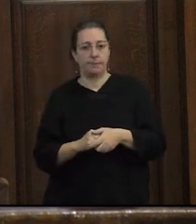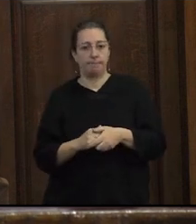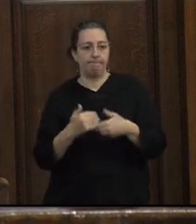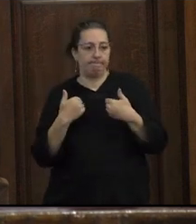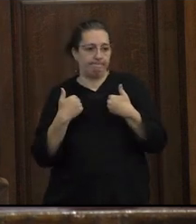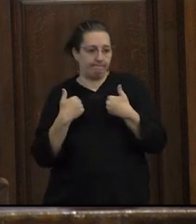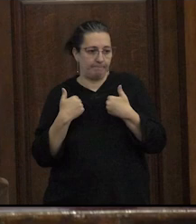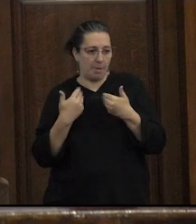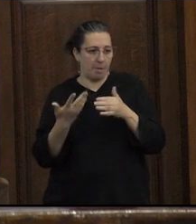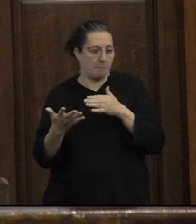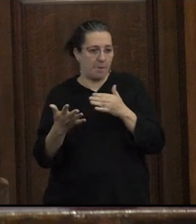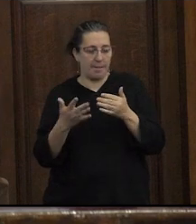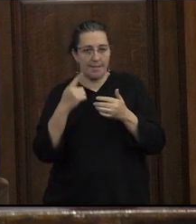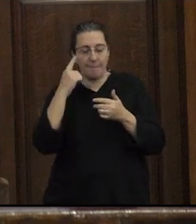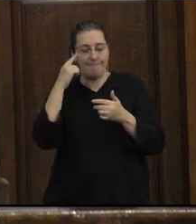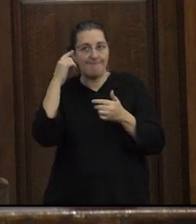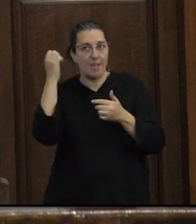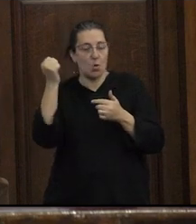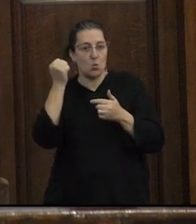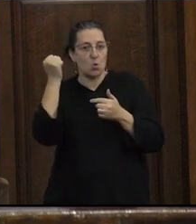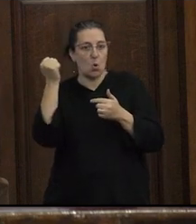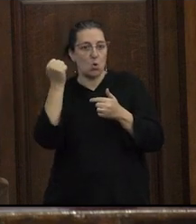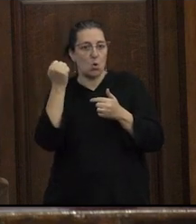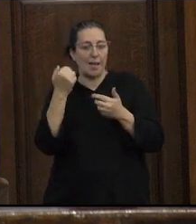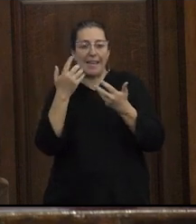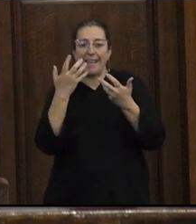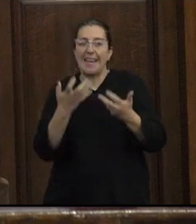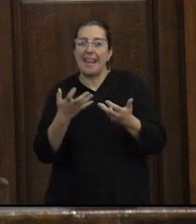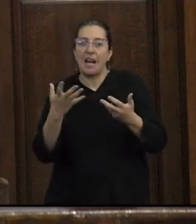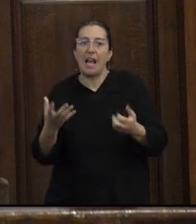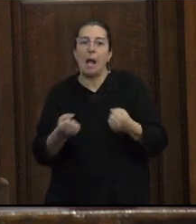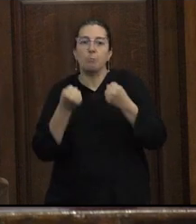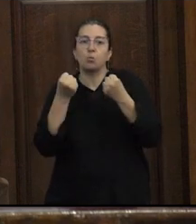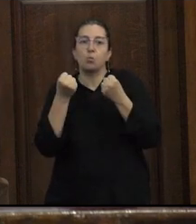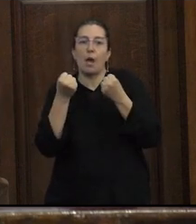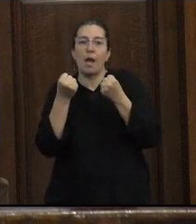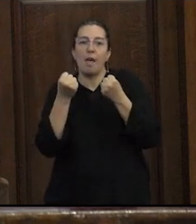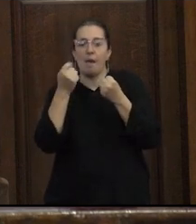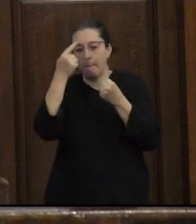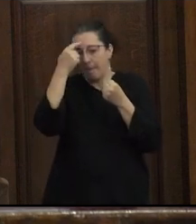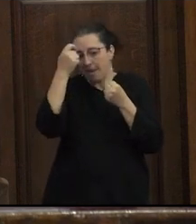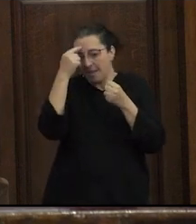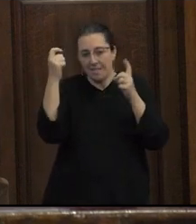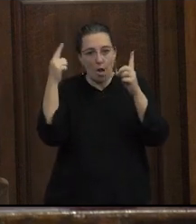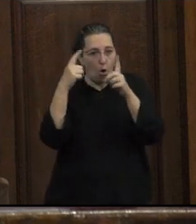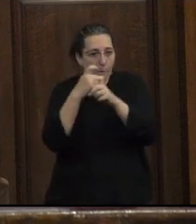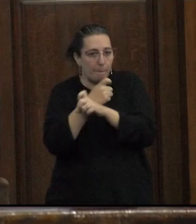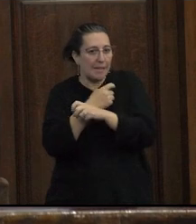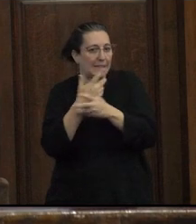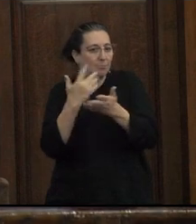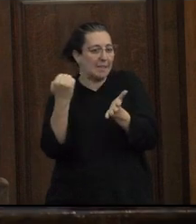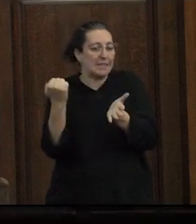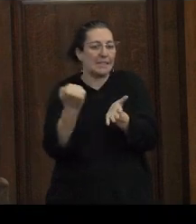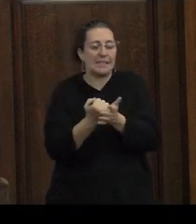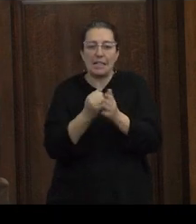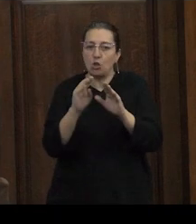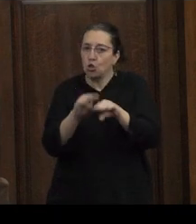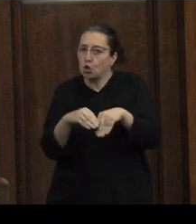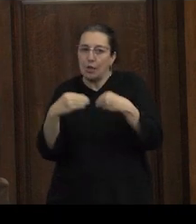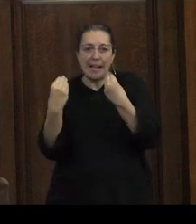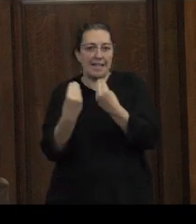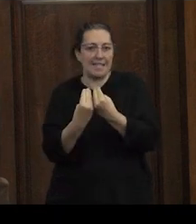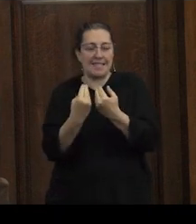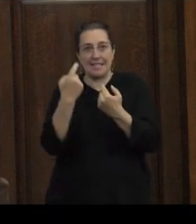que a mí me parece ilusorio es querer capturar xperiencias complejas en una etiqueta que totalice el